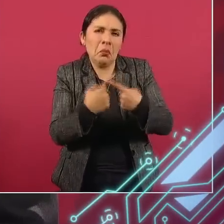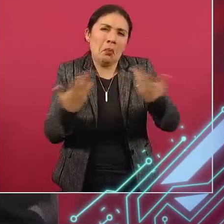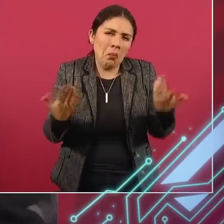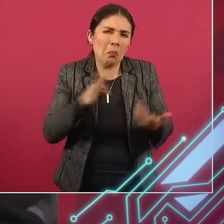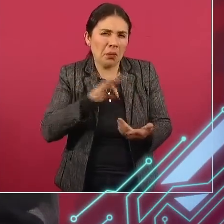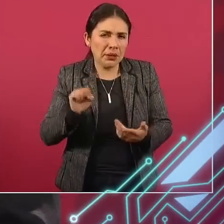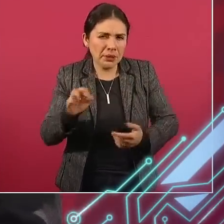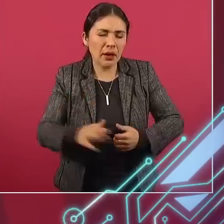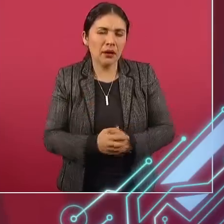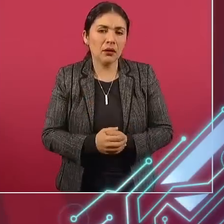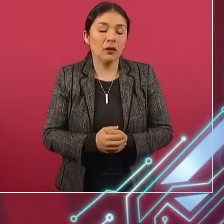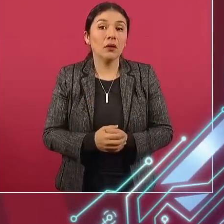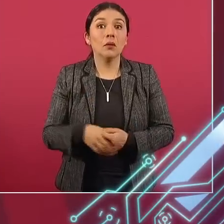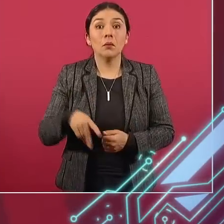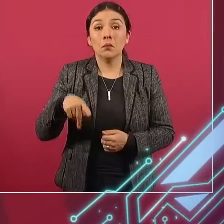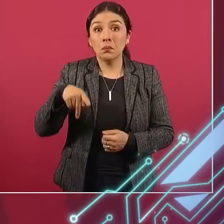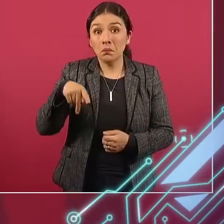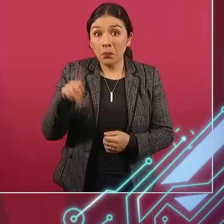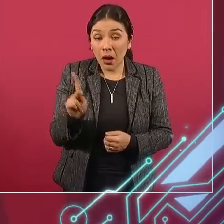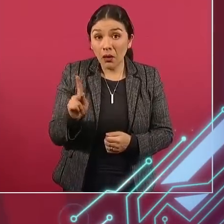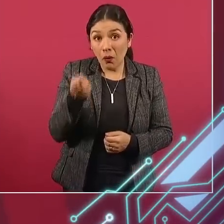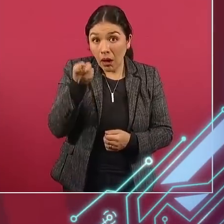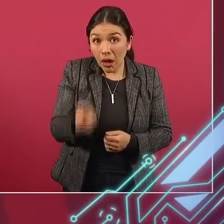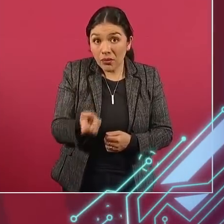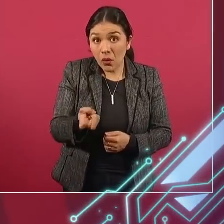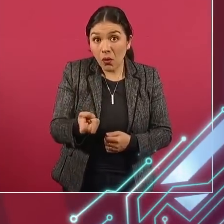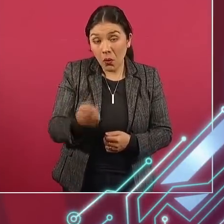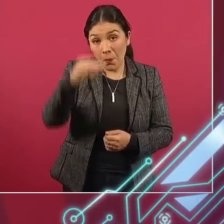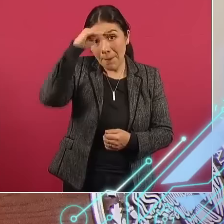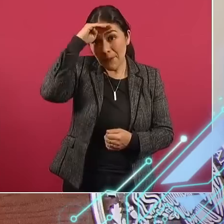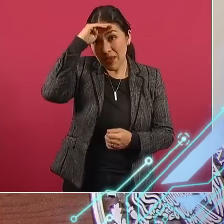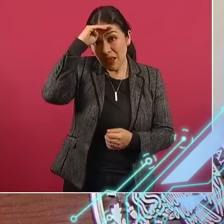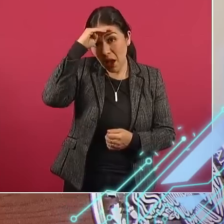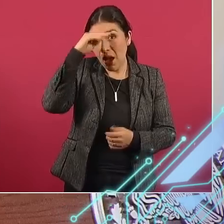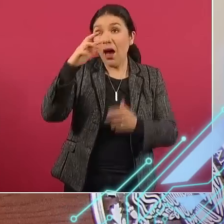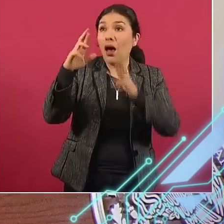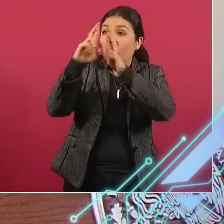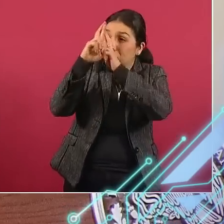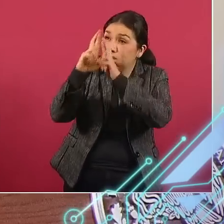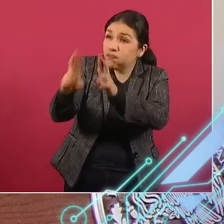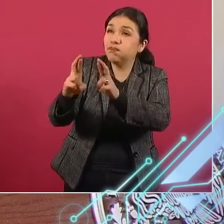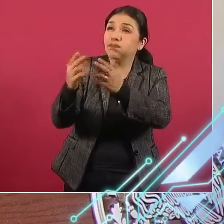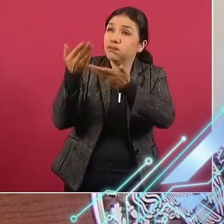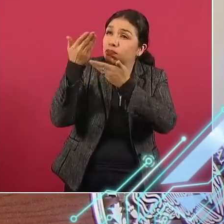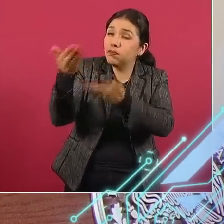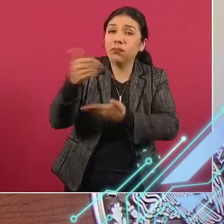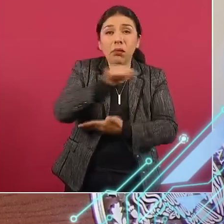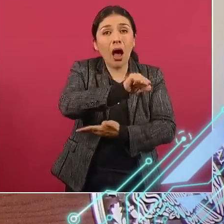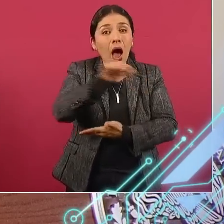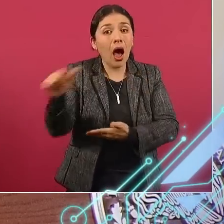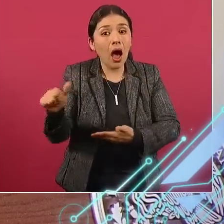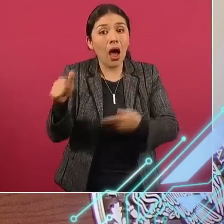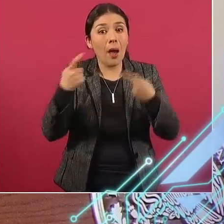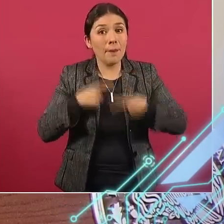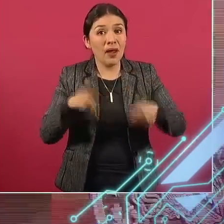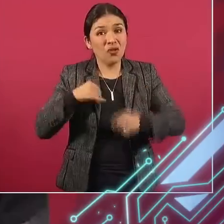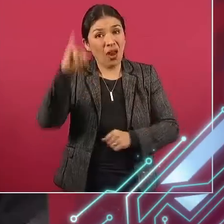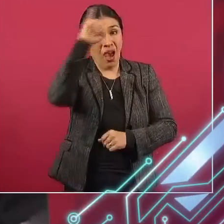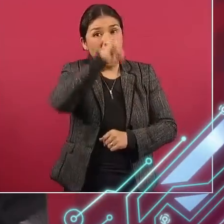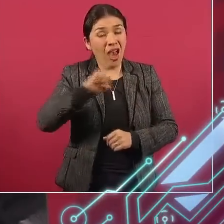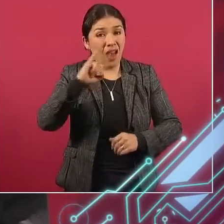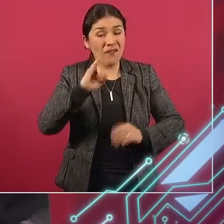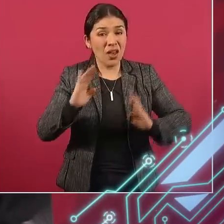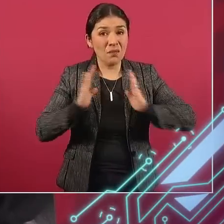pero ni modo que se le hicieron homenaje a los jefes